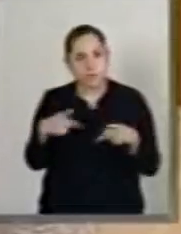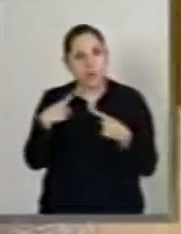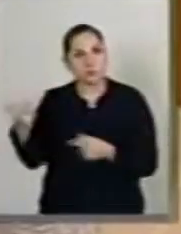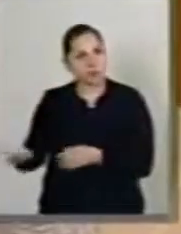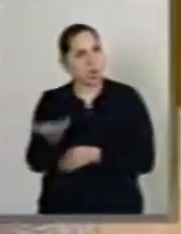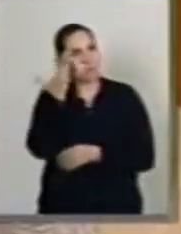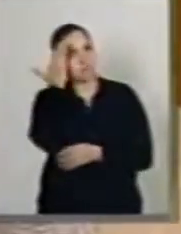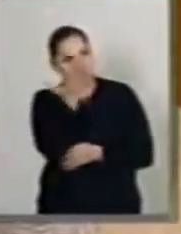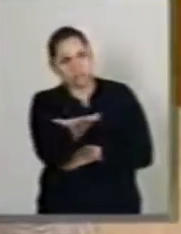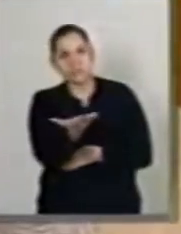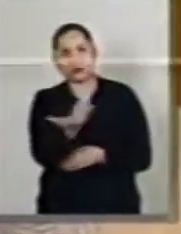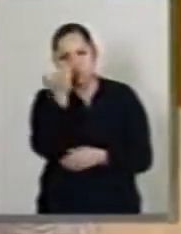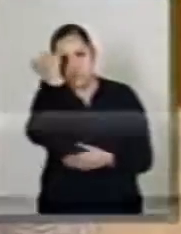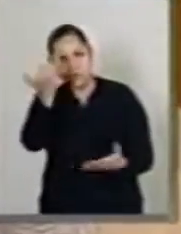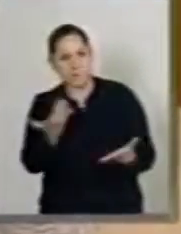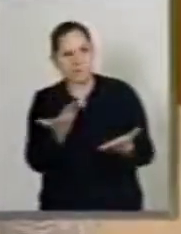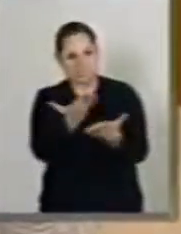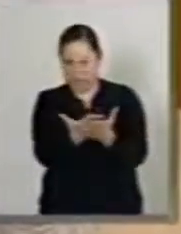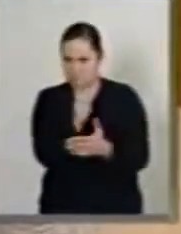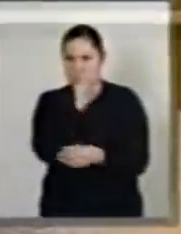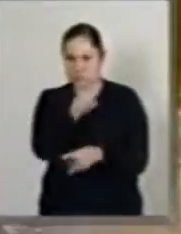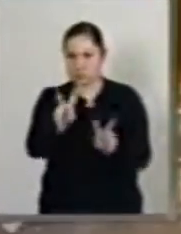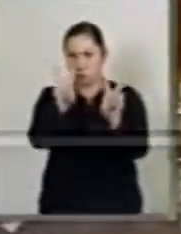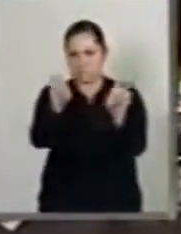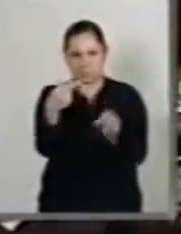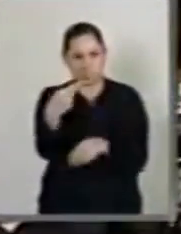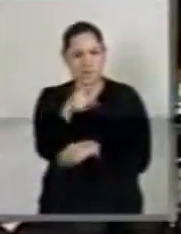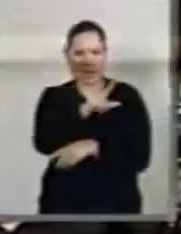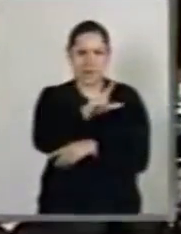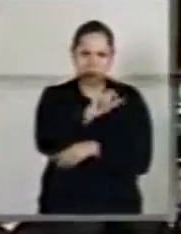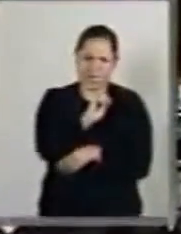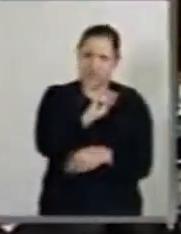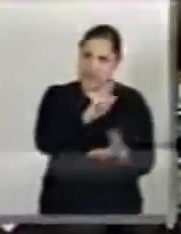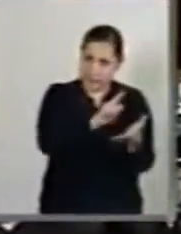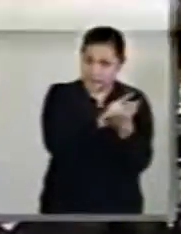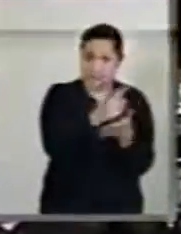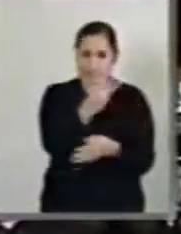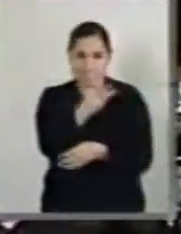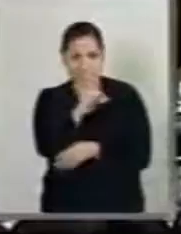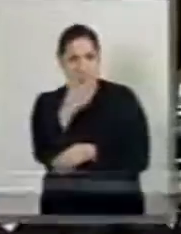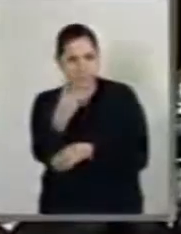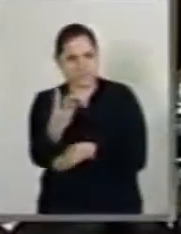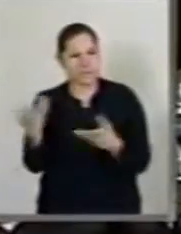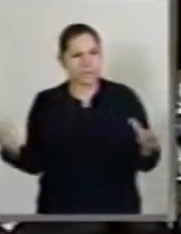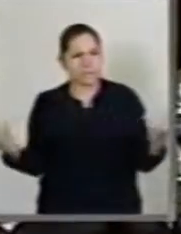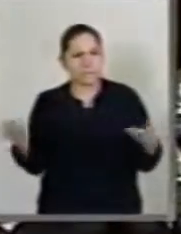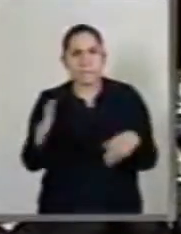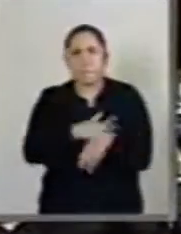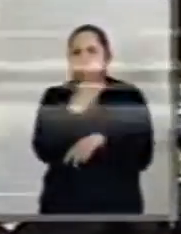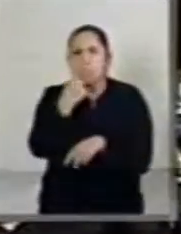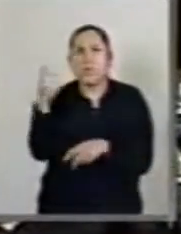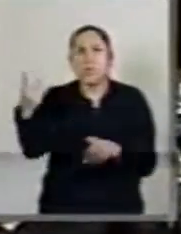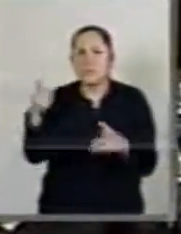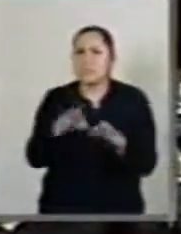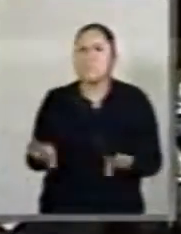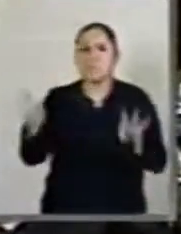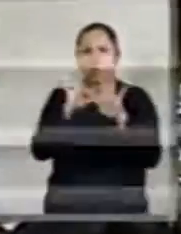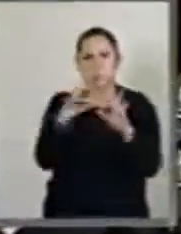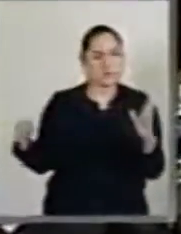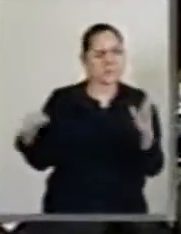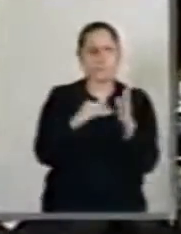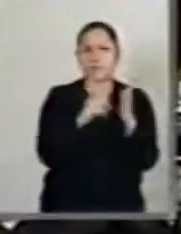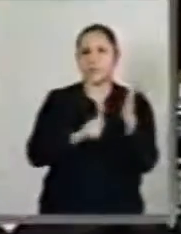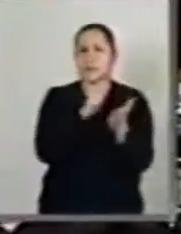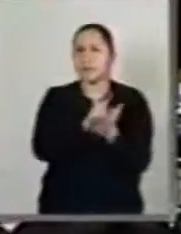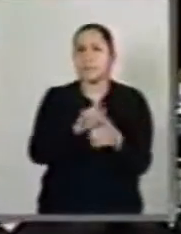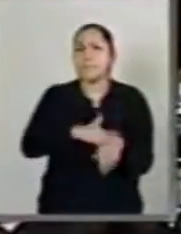de 3 de 3. ¿Por qué era tan importante haber logrado que esto se estableciera por ley? Porque la corrupción